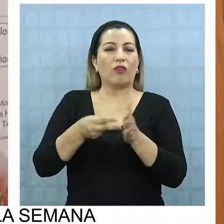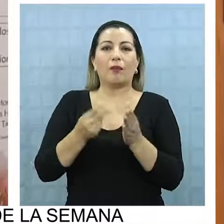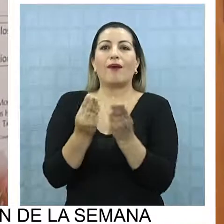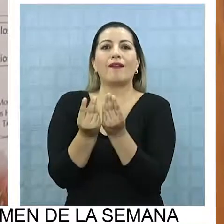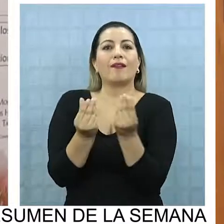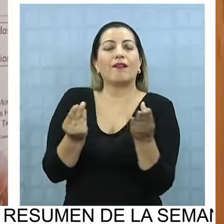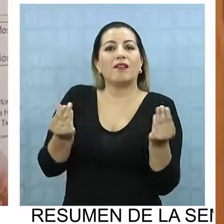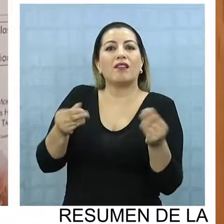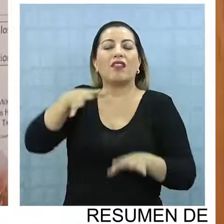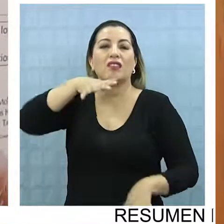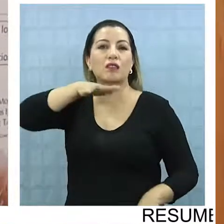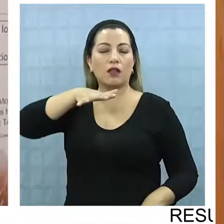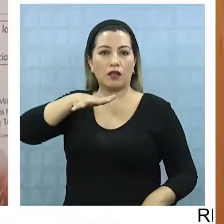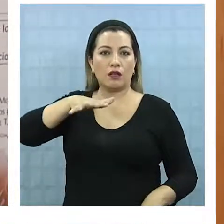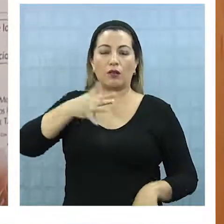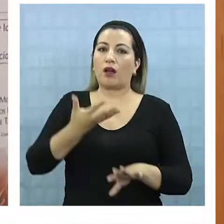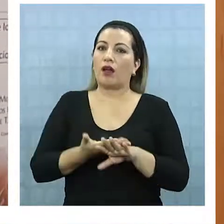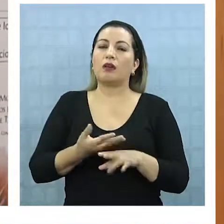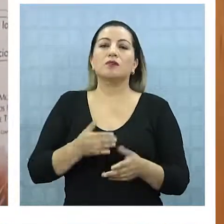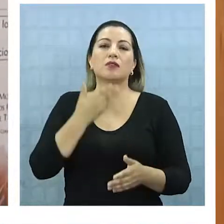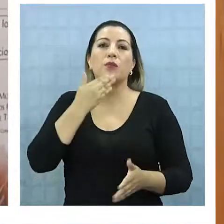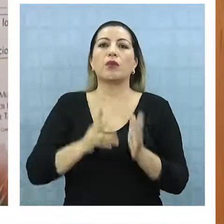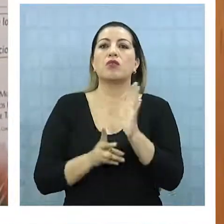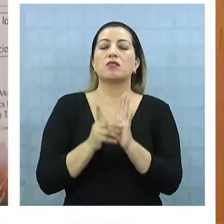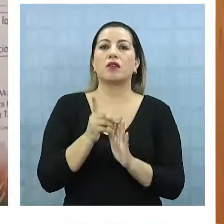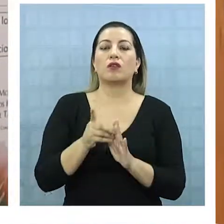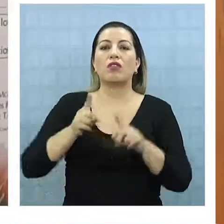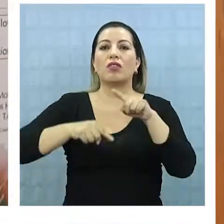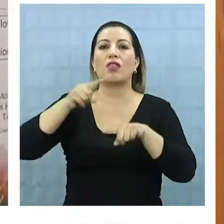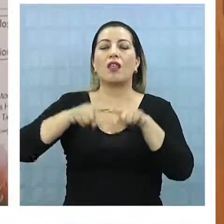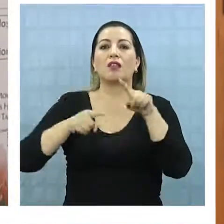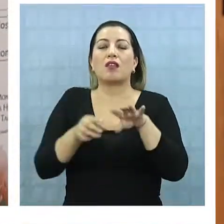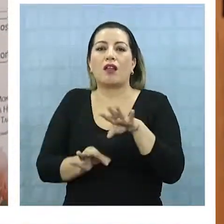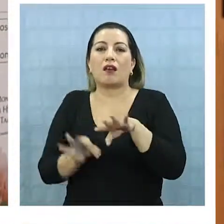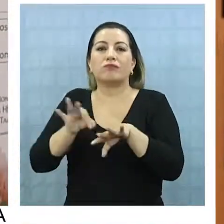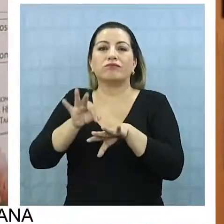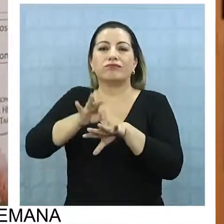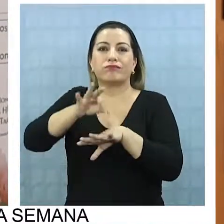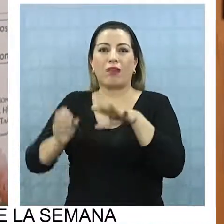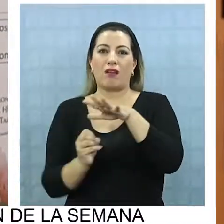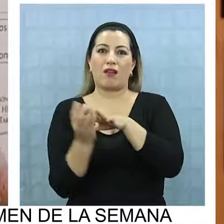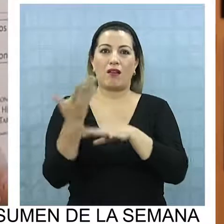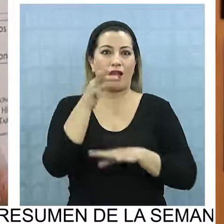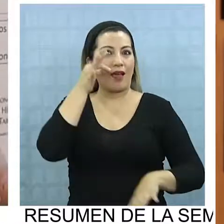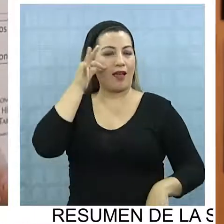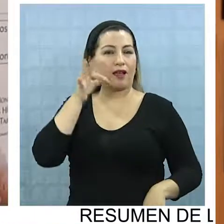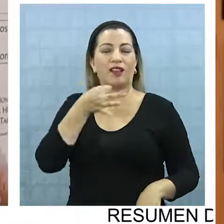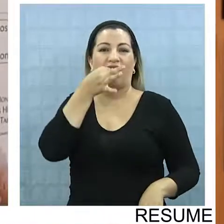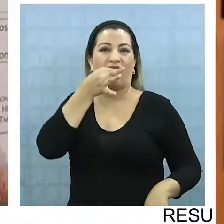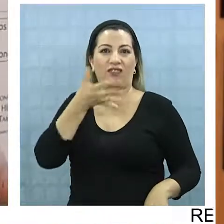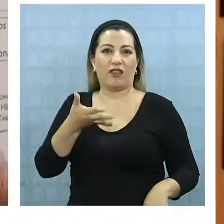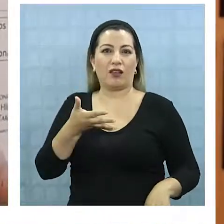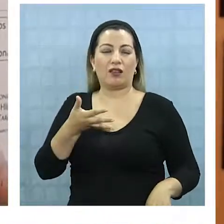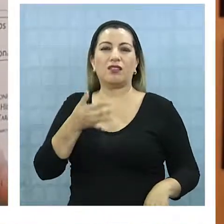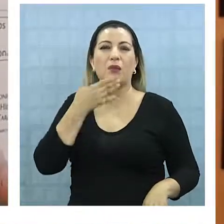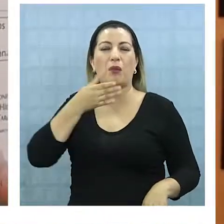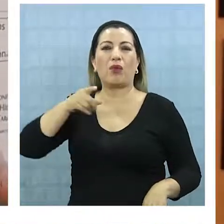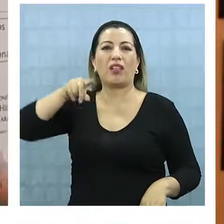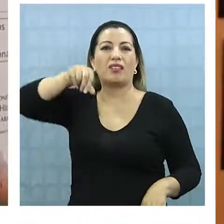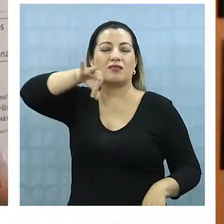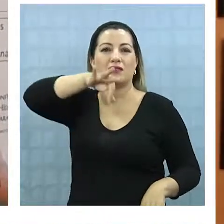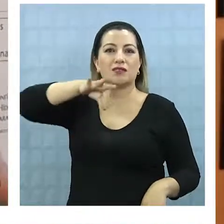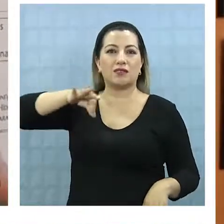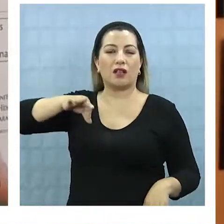sobre la calidad del agua que podía afectar el desarrollo de los cultivos, principalmente referido a su pH, a su salinidad